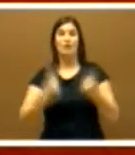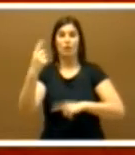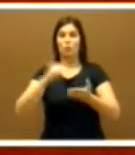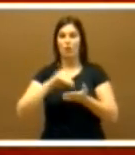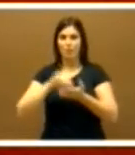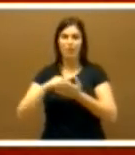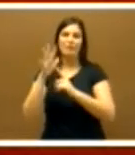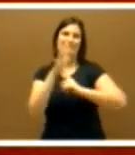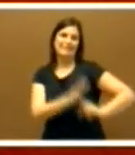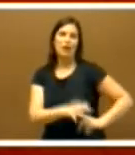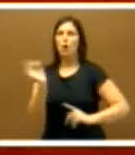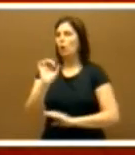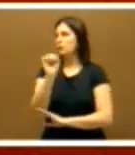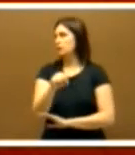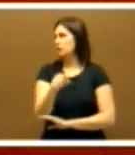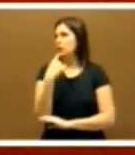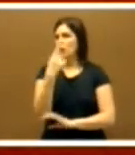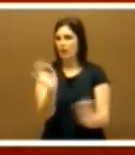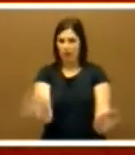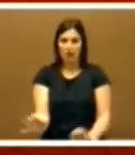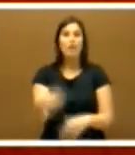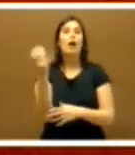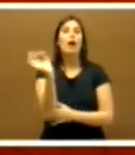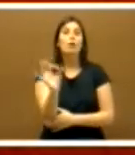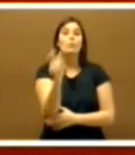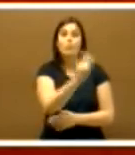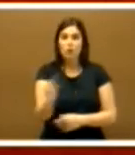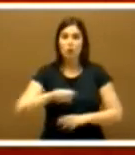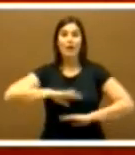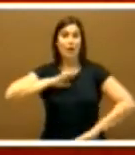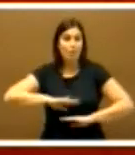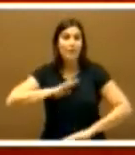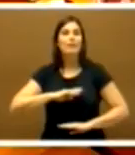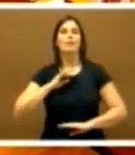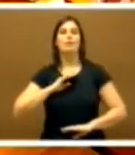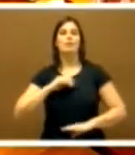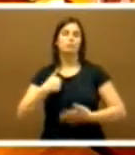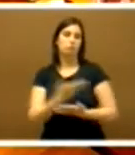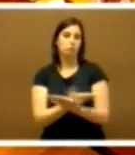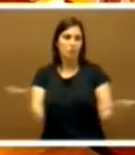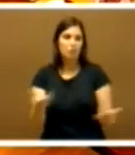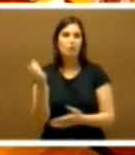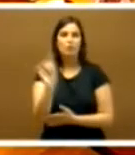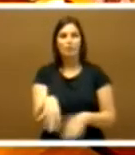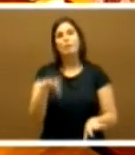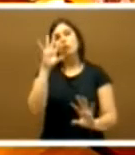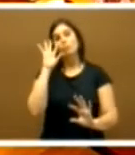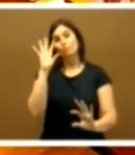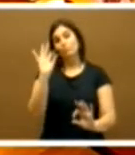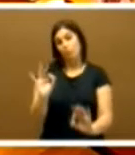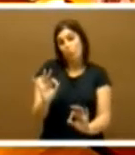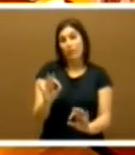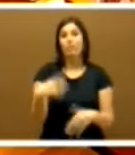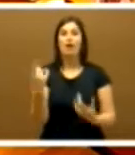o se omiten, aquellos con capacidad, disposición y prudencia, aquellos a los que